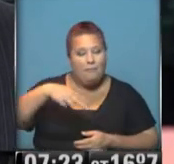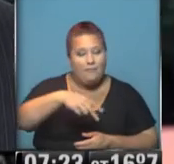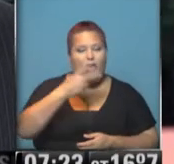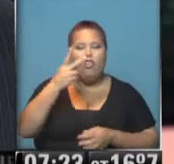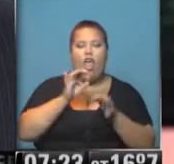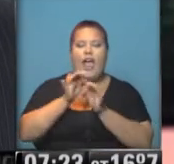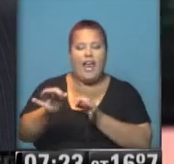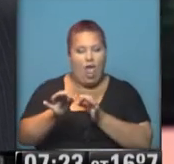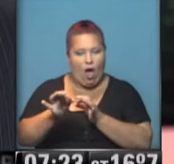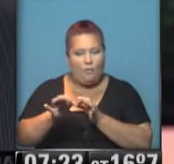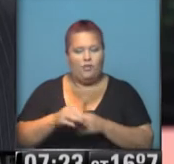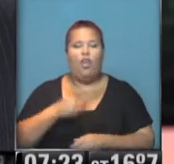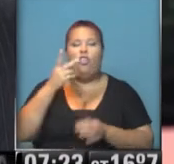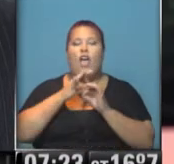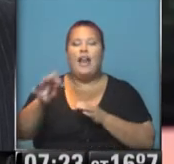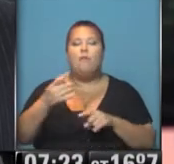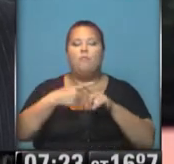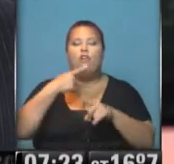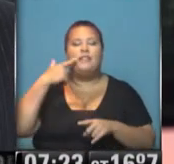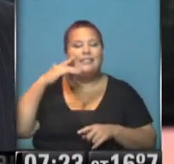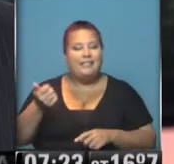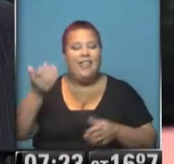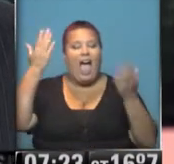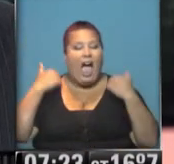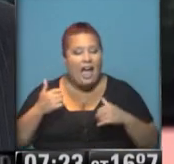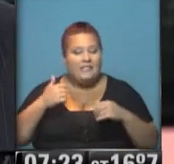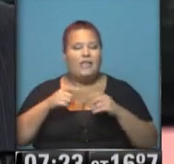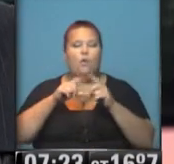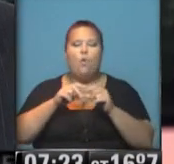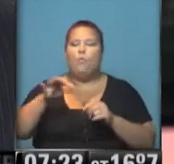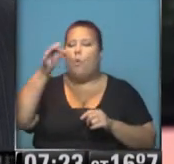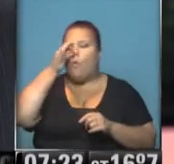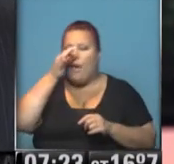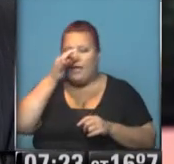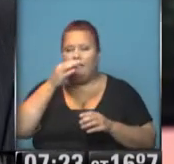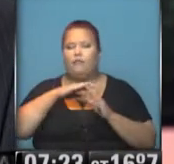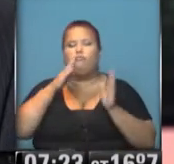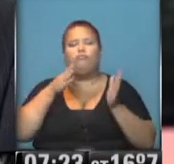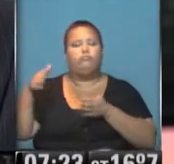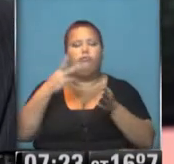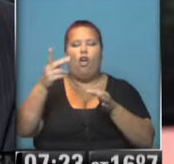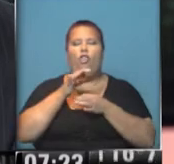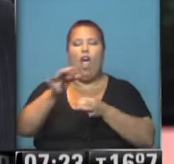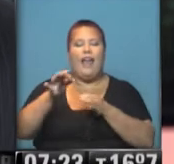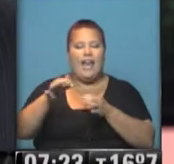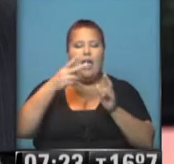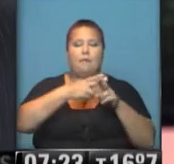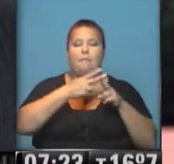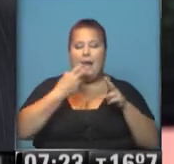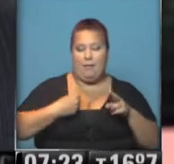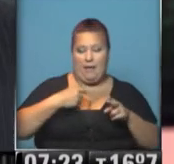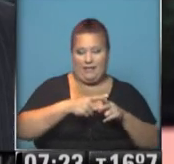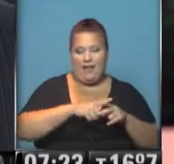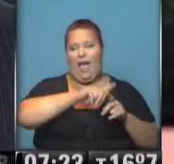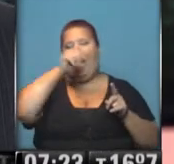kilómetros, dos kilómetros por sida, que ayer tuvo su edición número 20 recorriendo los dos kilómetros que hay, desde Parque Patricios